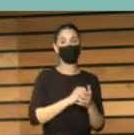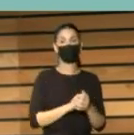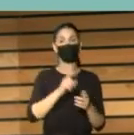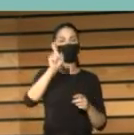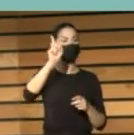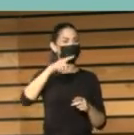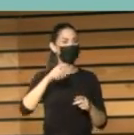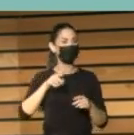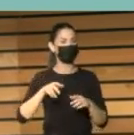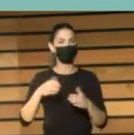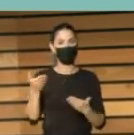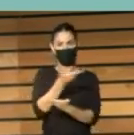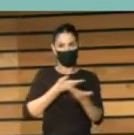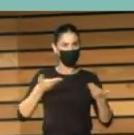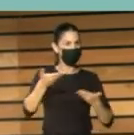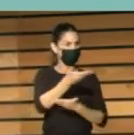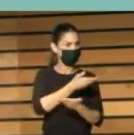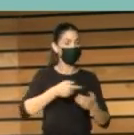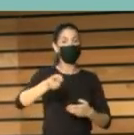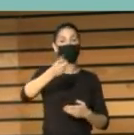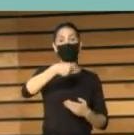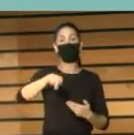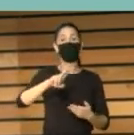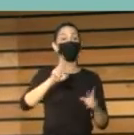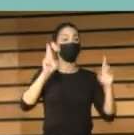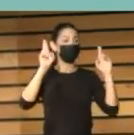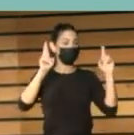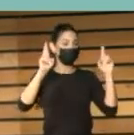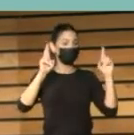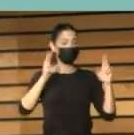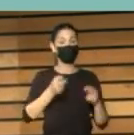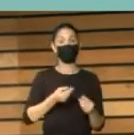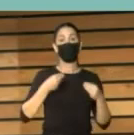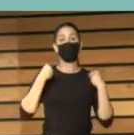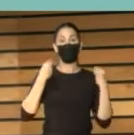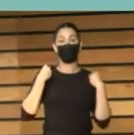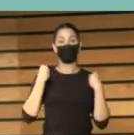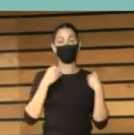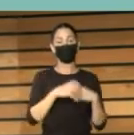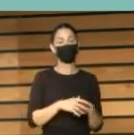congreso y puedan disfrutarlo. Muchas gracias y buenos días a todos y a todas.